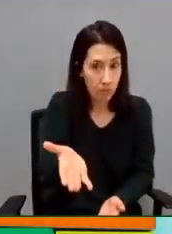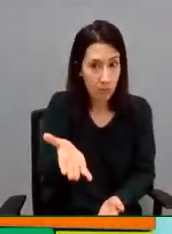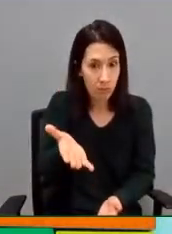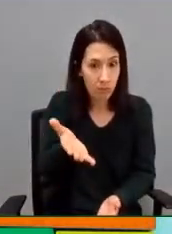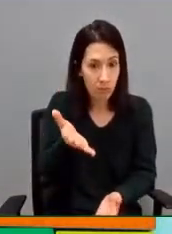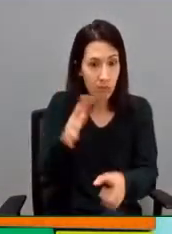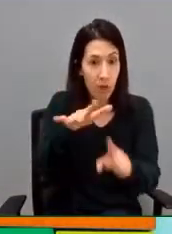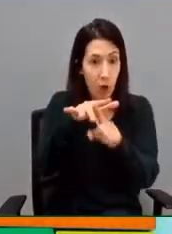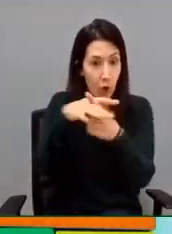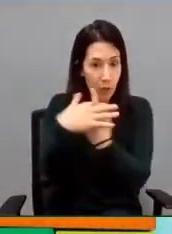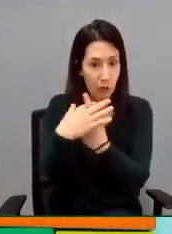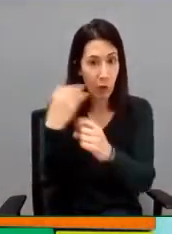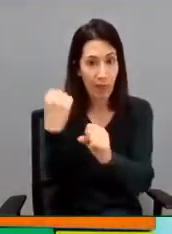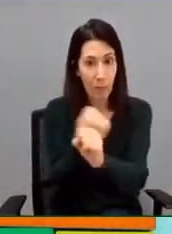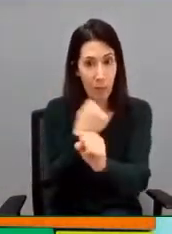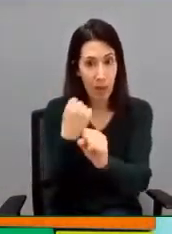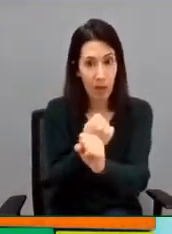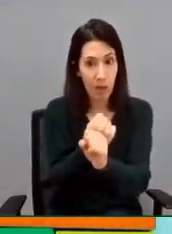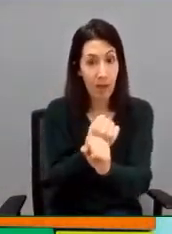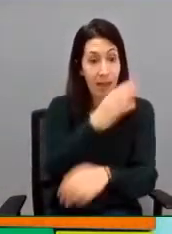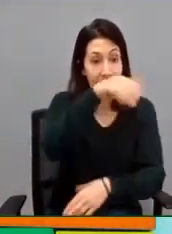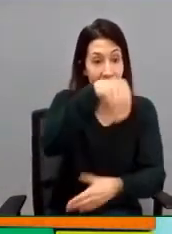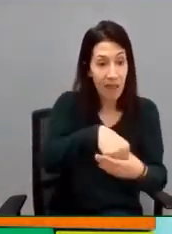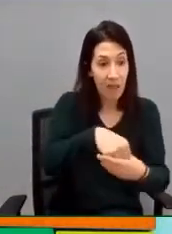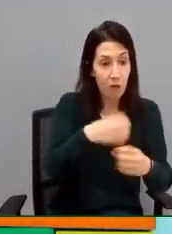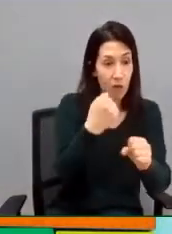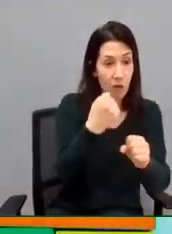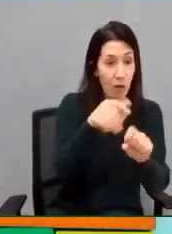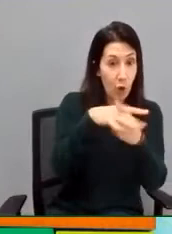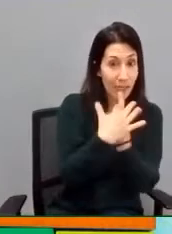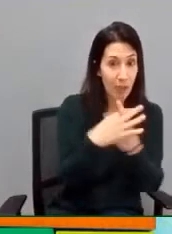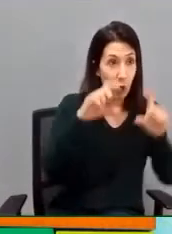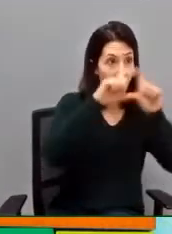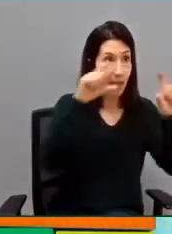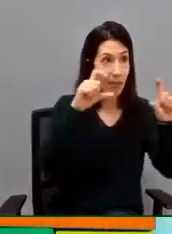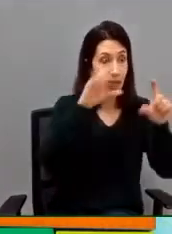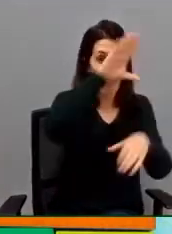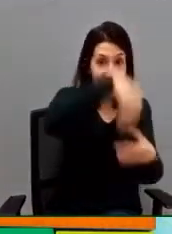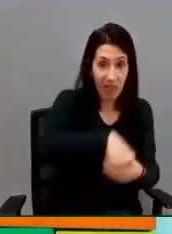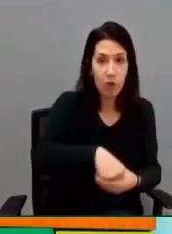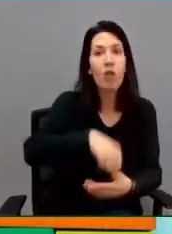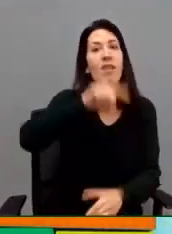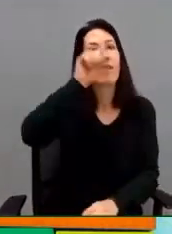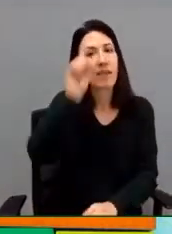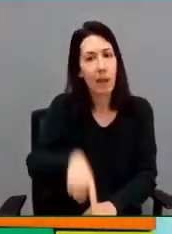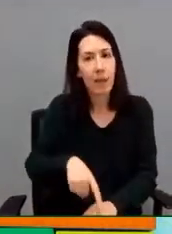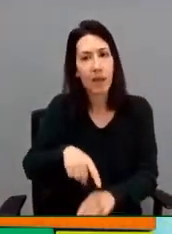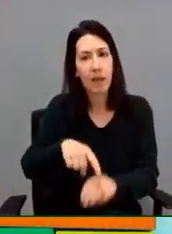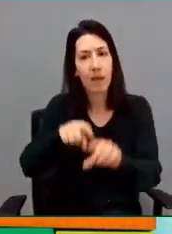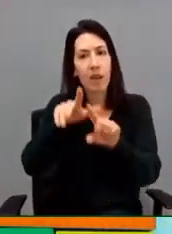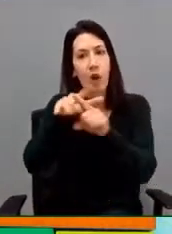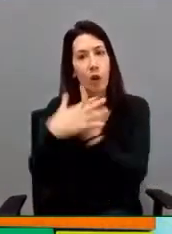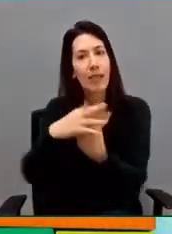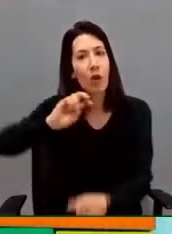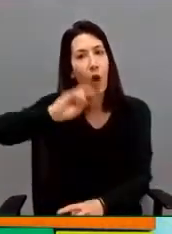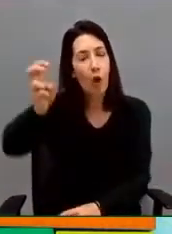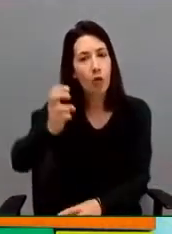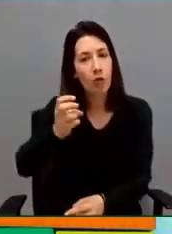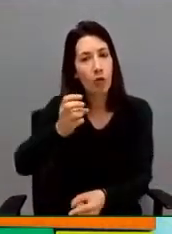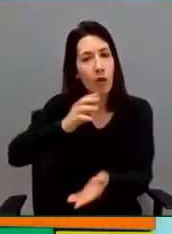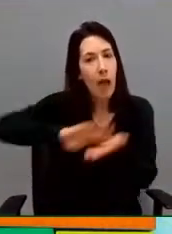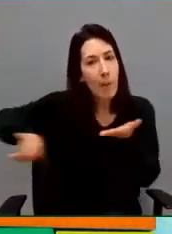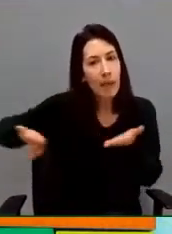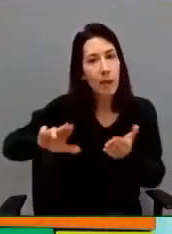de empleo, tanto dentro del contexto de la propia entidad, como en contextos que nos permiten esos